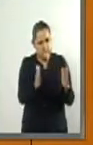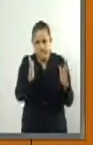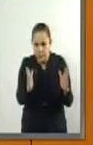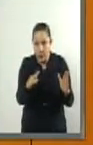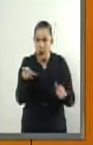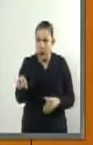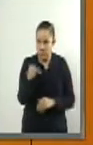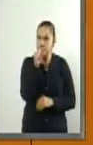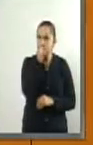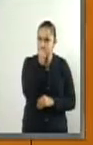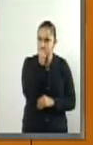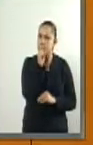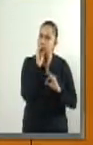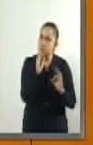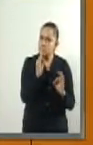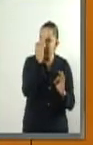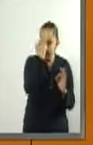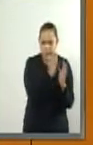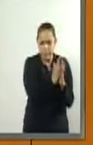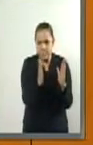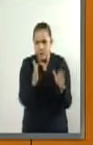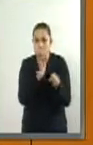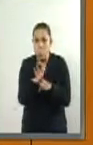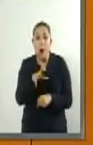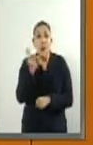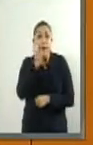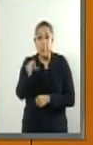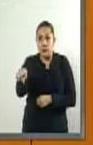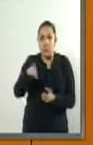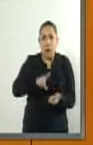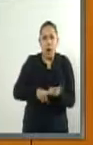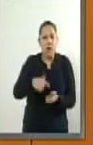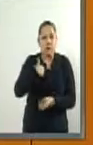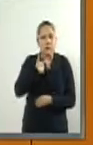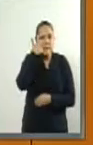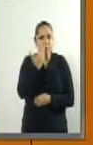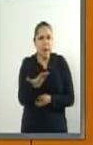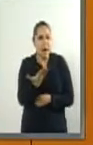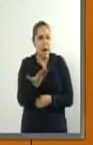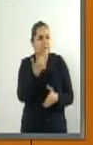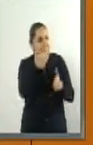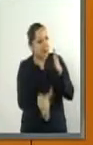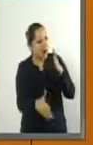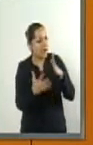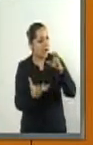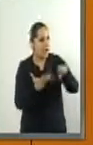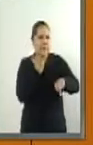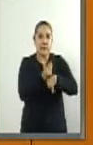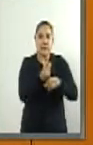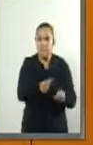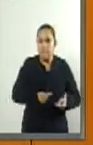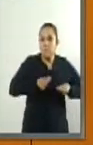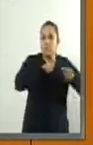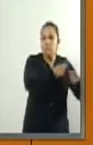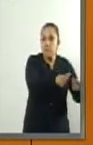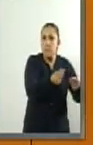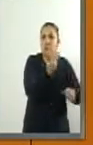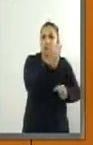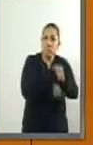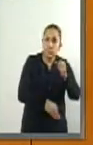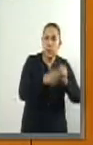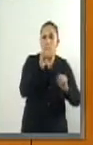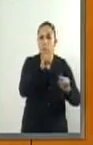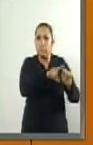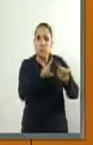esta facultad no está encaminada ni a que el actor pueda subsanar las omisiones en que hubiera incidido en su demanda